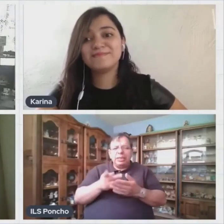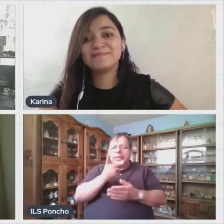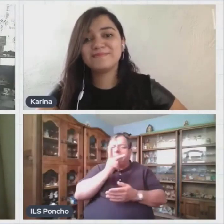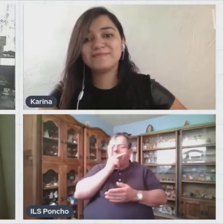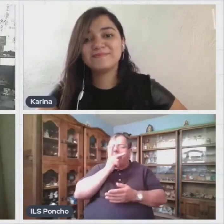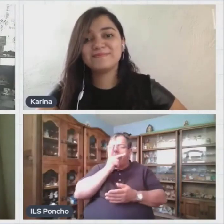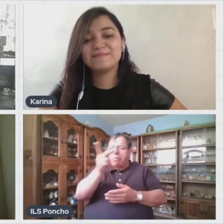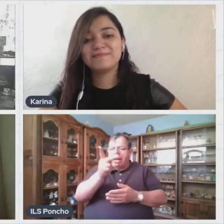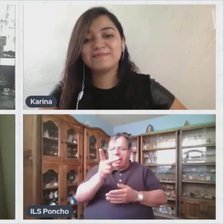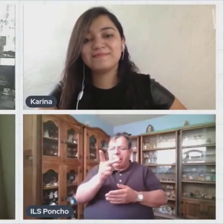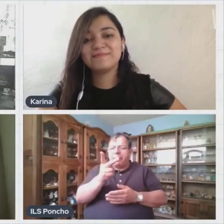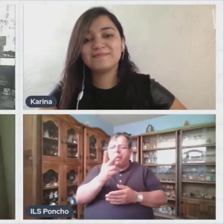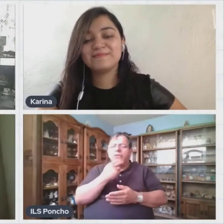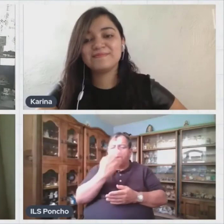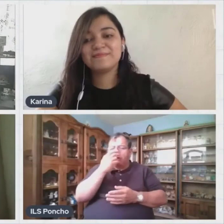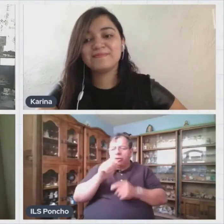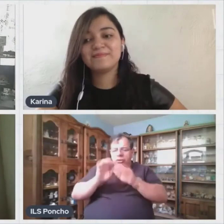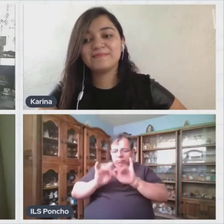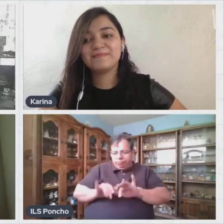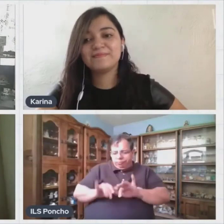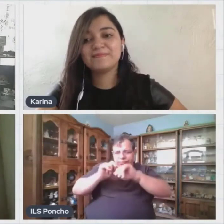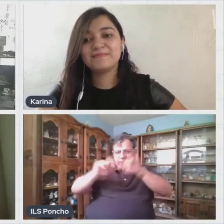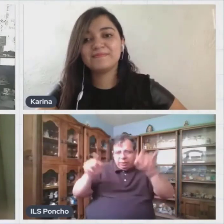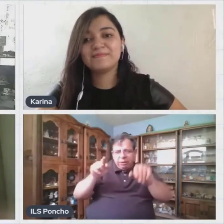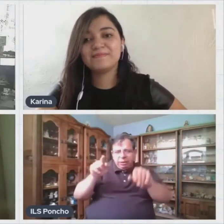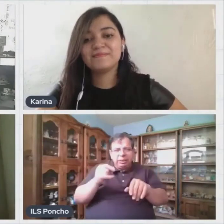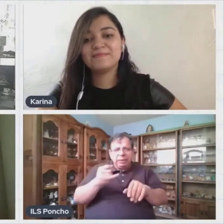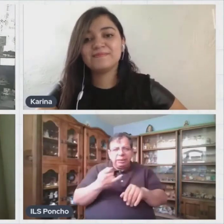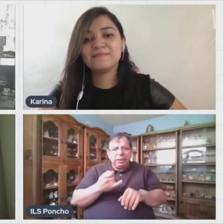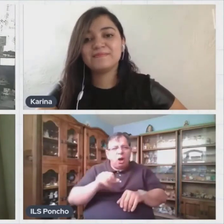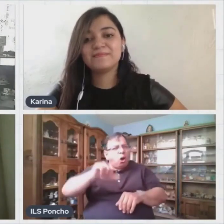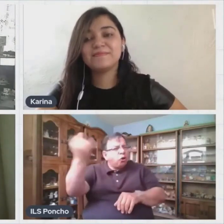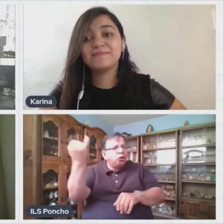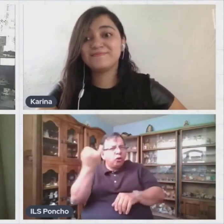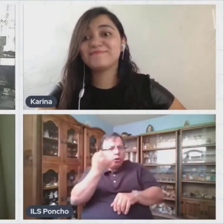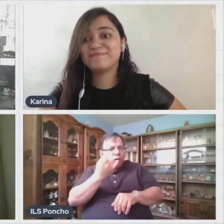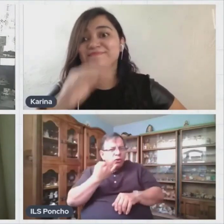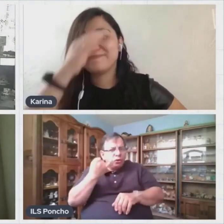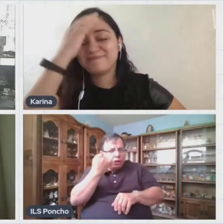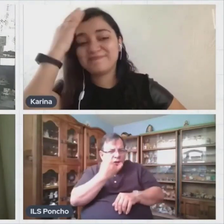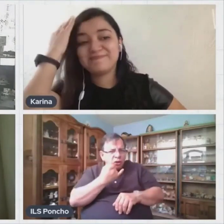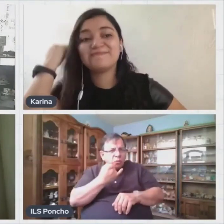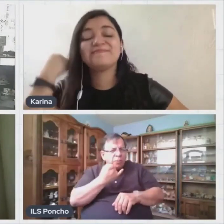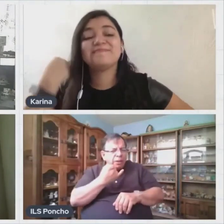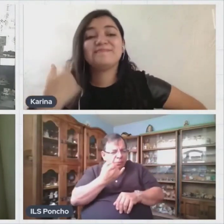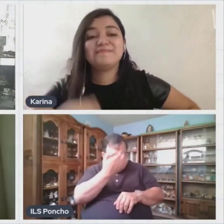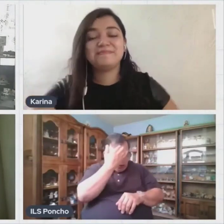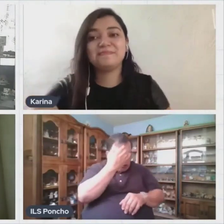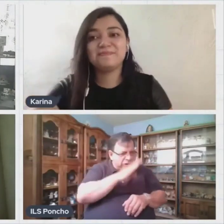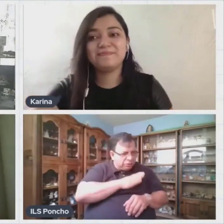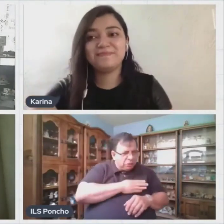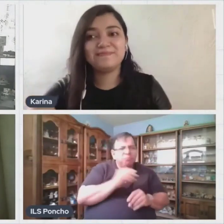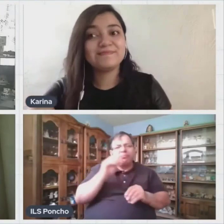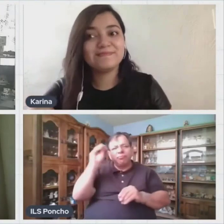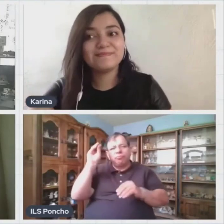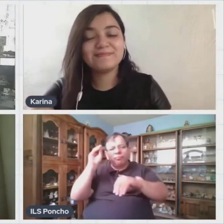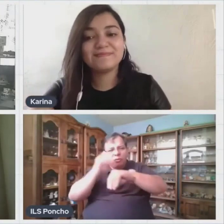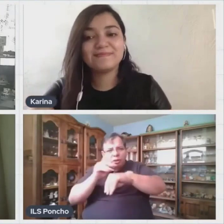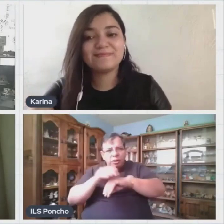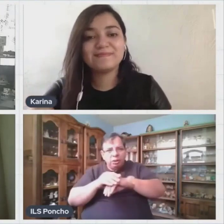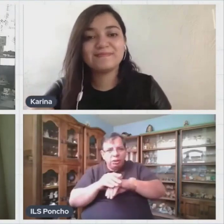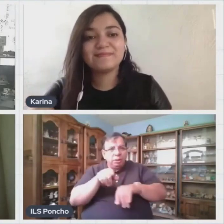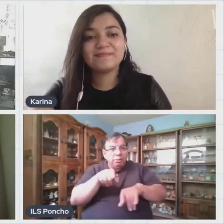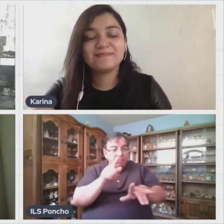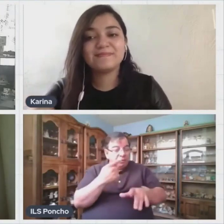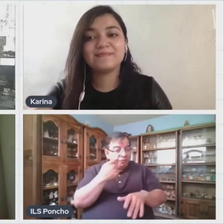estas palabras Que ustedes conozcan Que vengan de otros idiomas Pero ¿Qué creen? Aquí